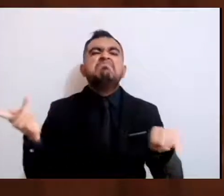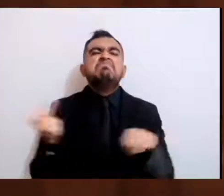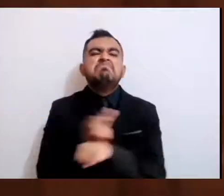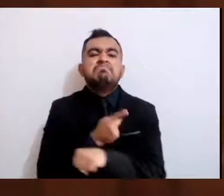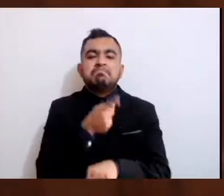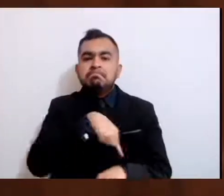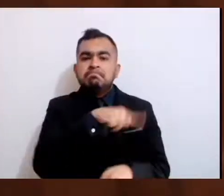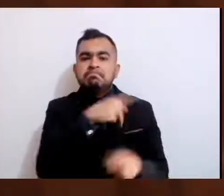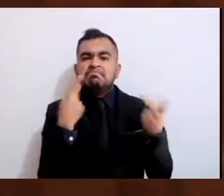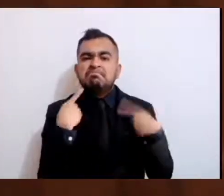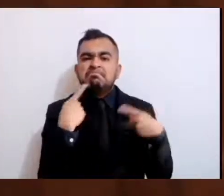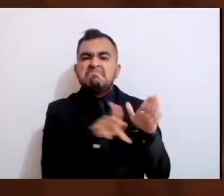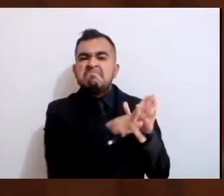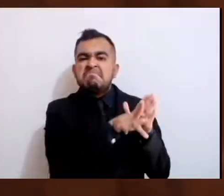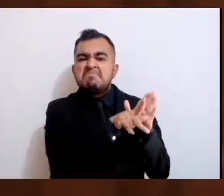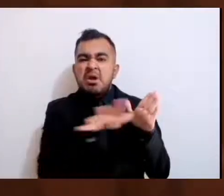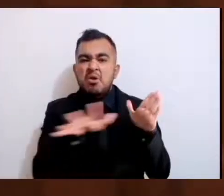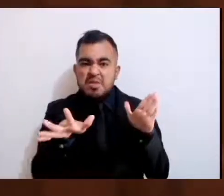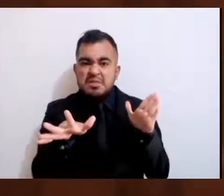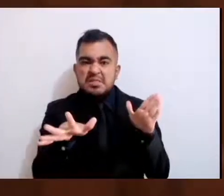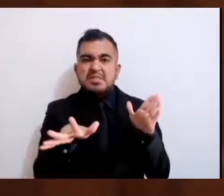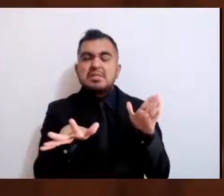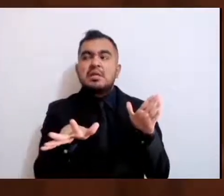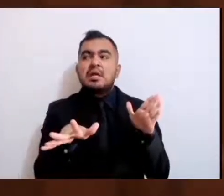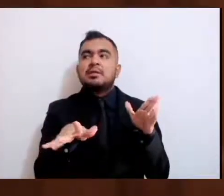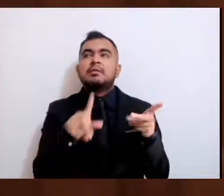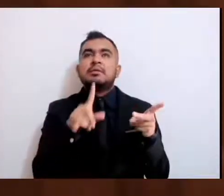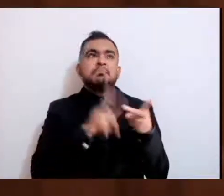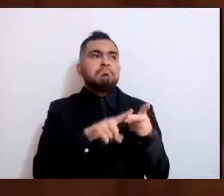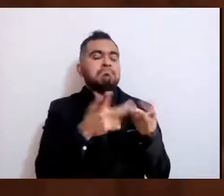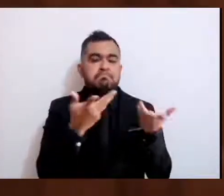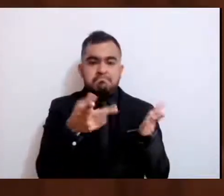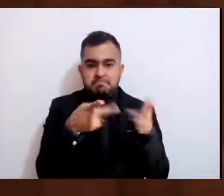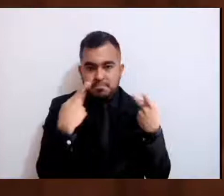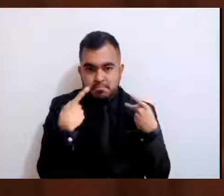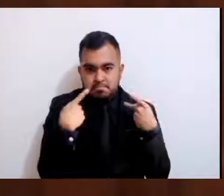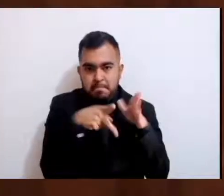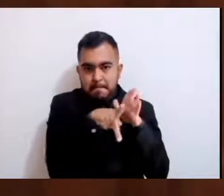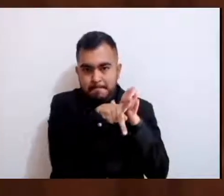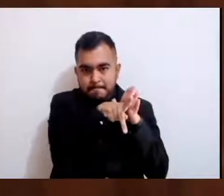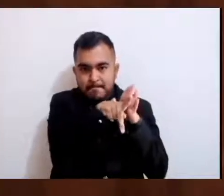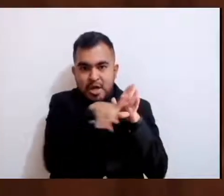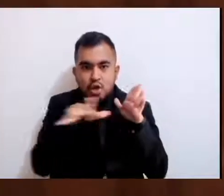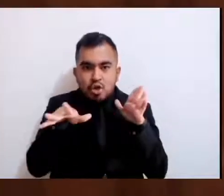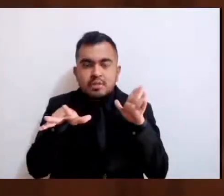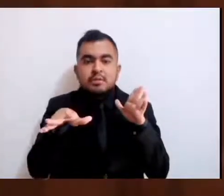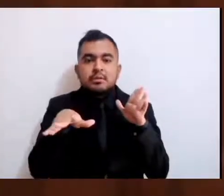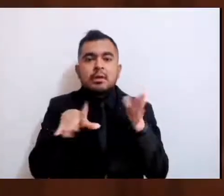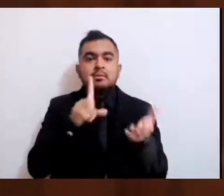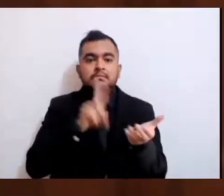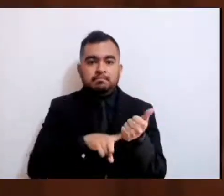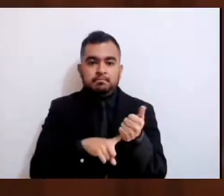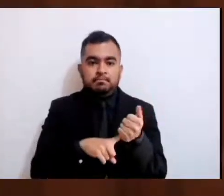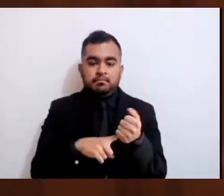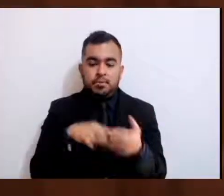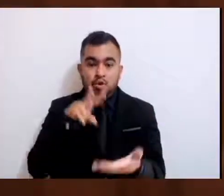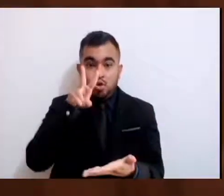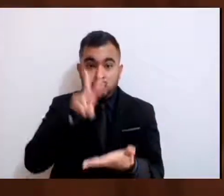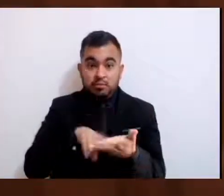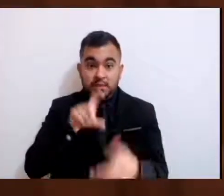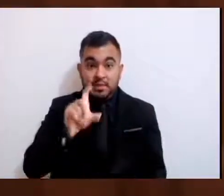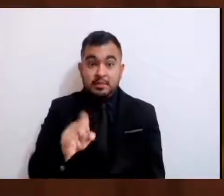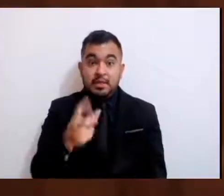con periodistas que van cinco en este año,